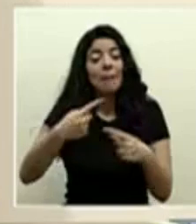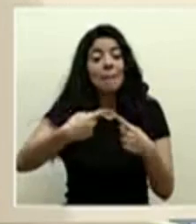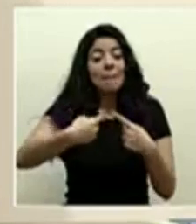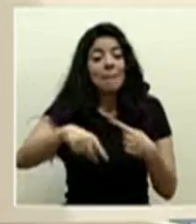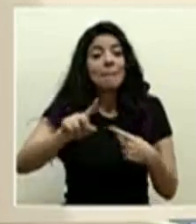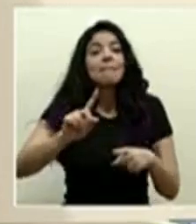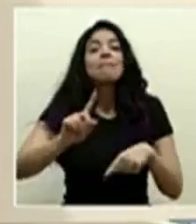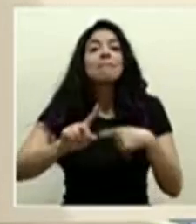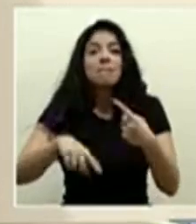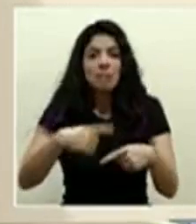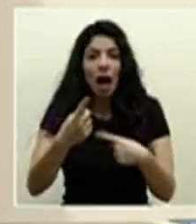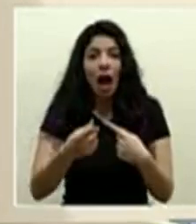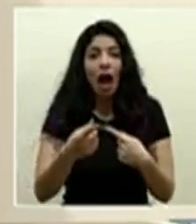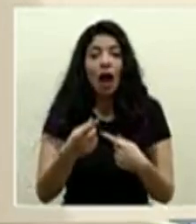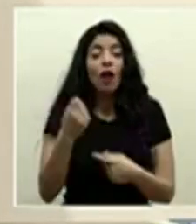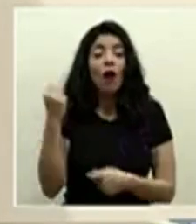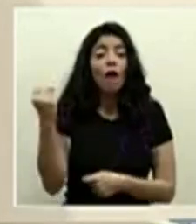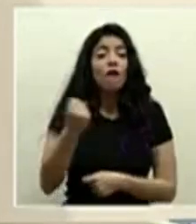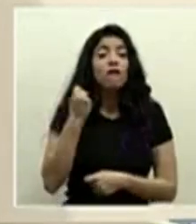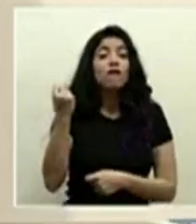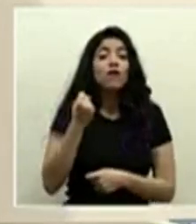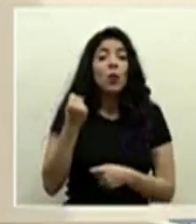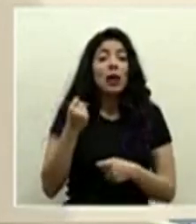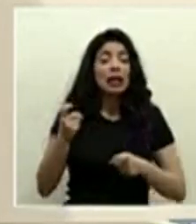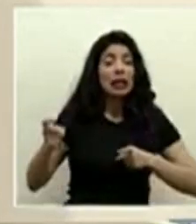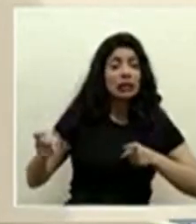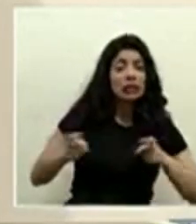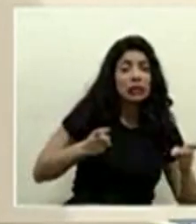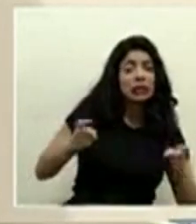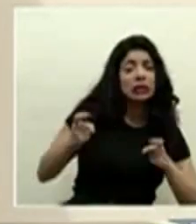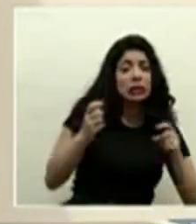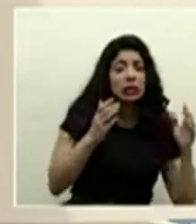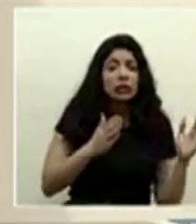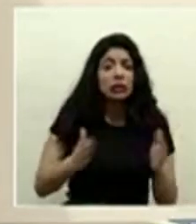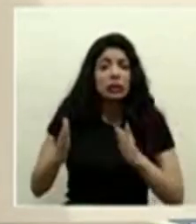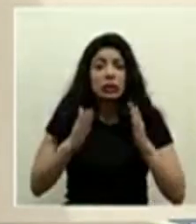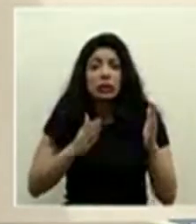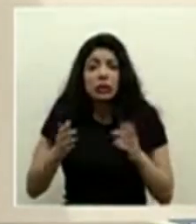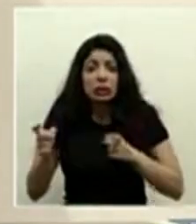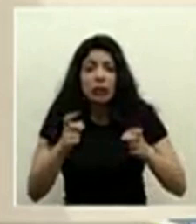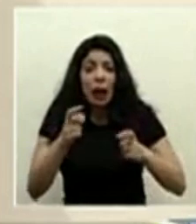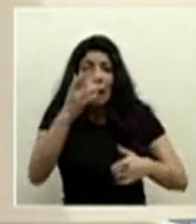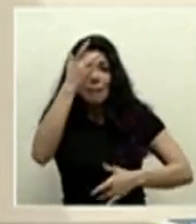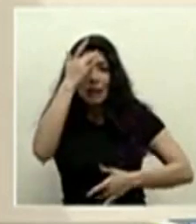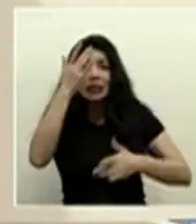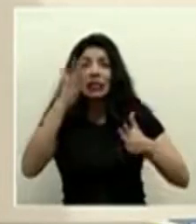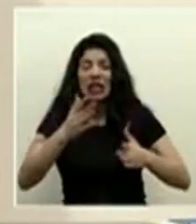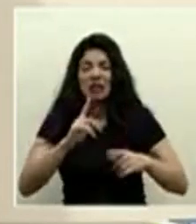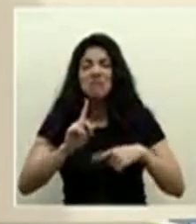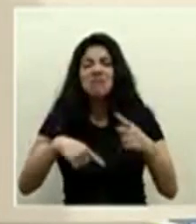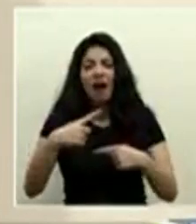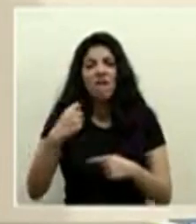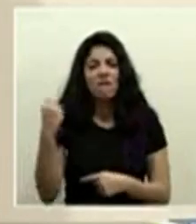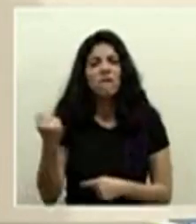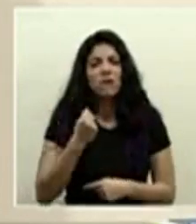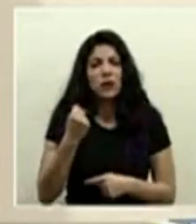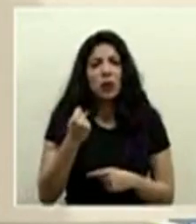donde la intensidad logística en el manejo de pacientes se va a intensificar